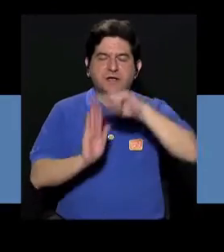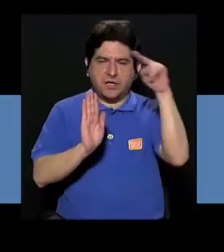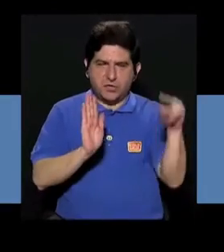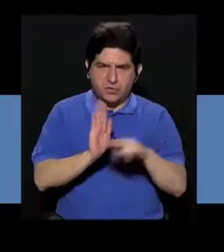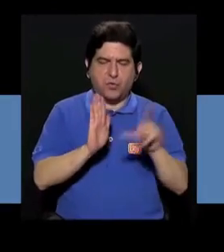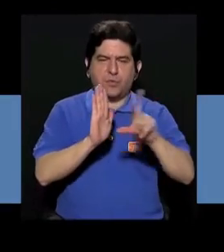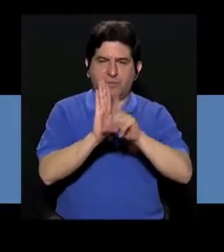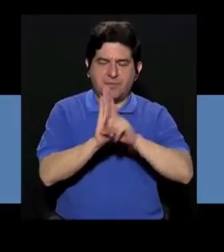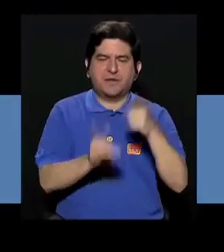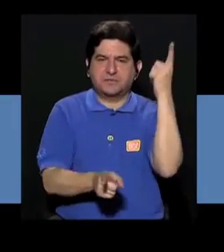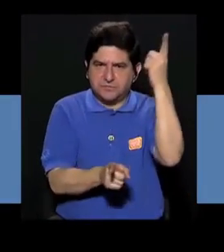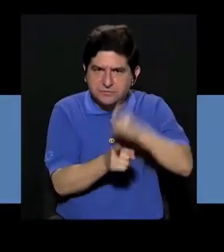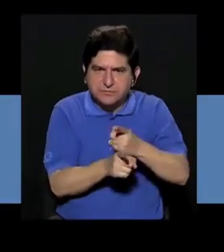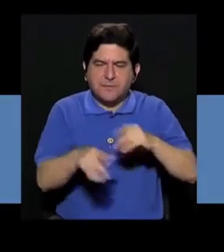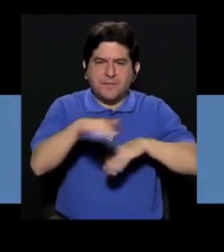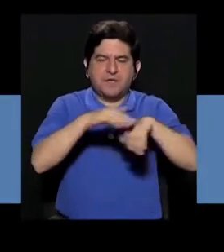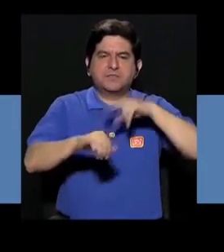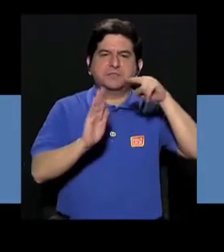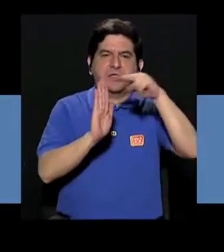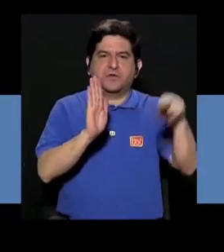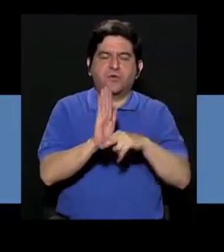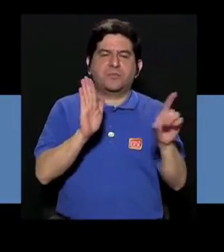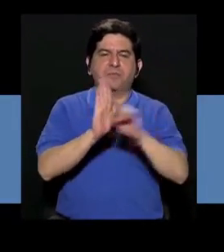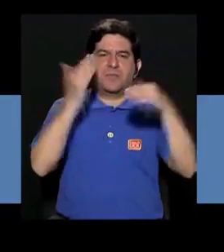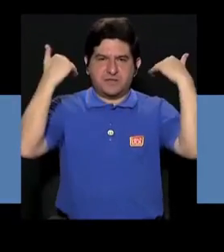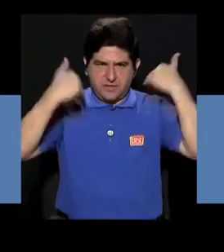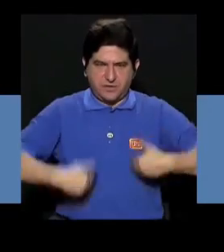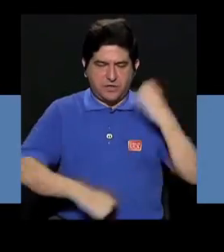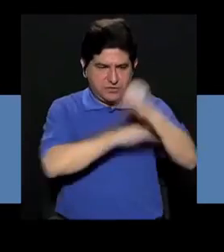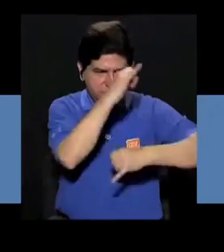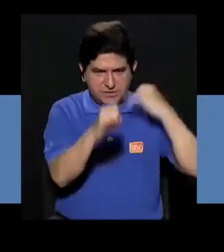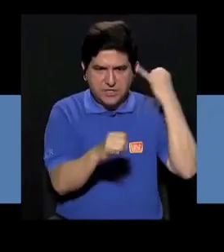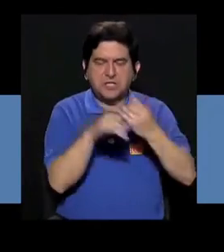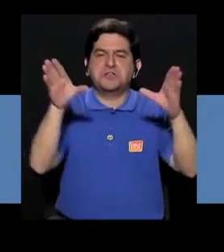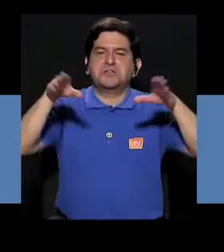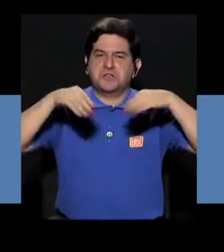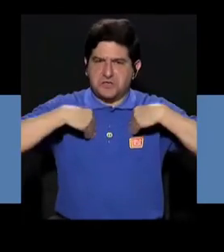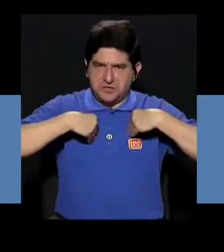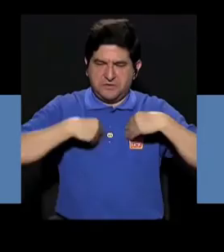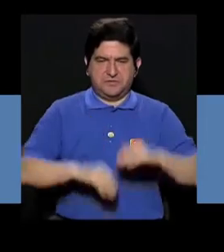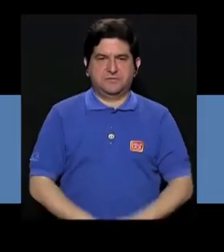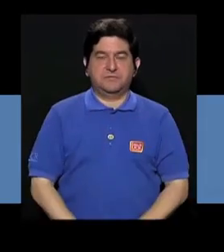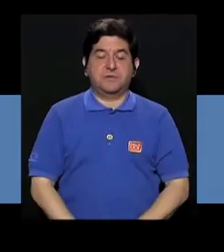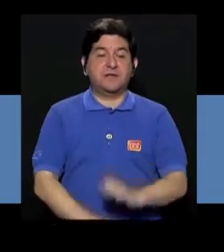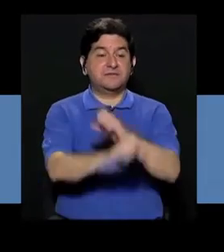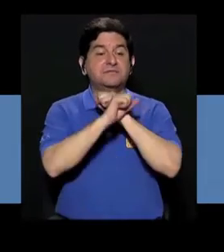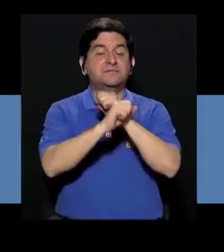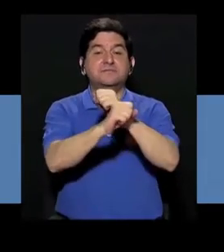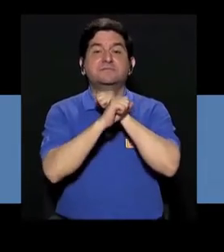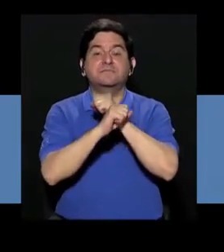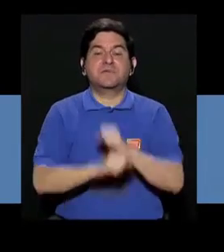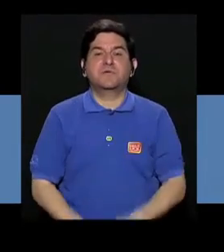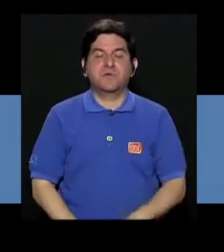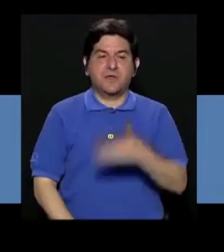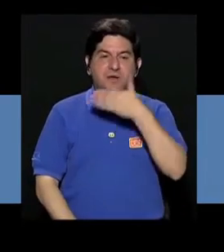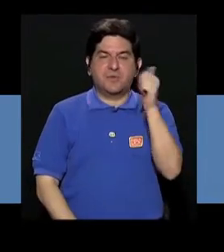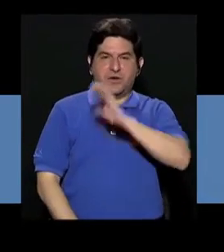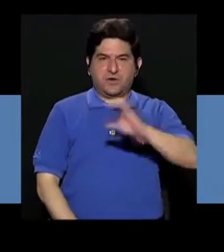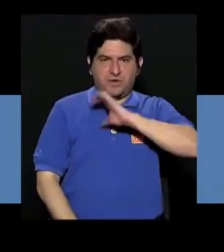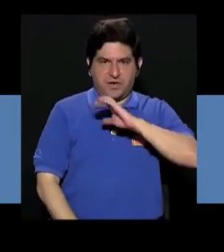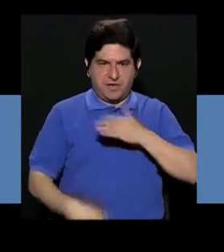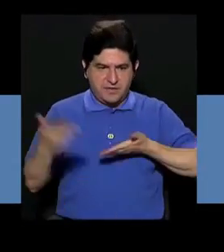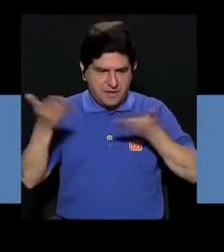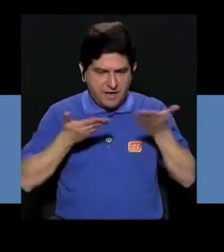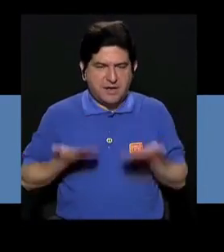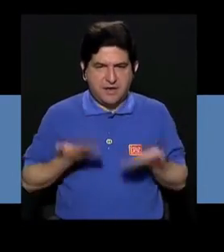un marco legislativo apropiado basado en normas de derechos humanos internacionalmente aceptadas para garantizar la máxima